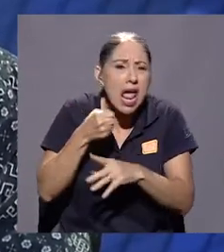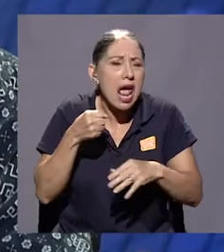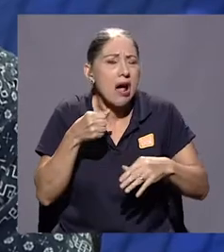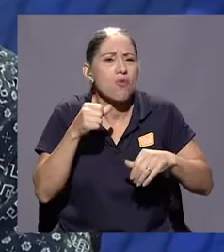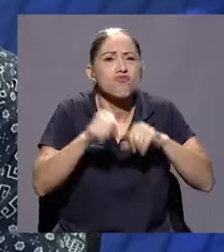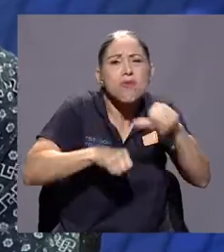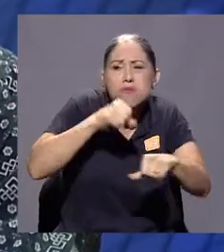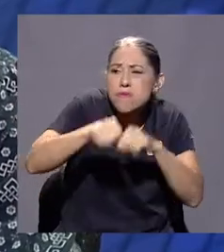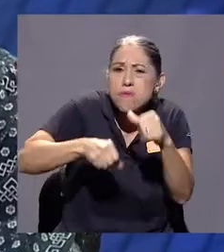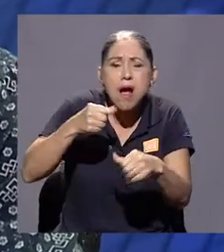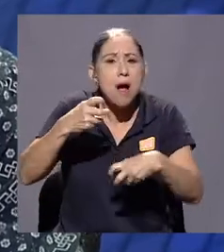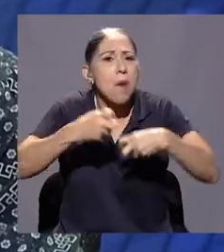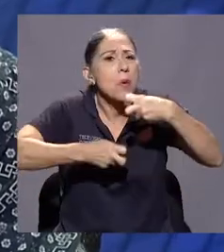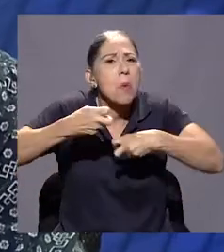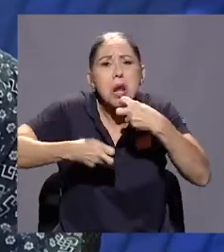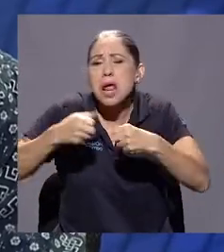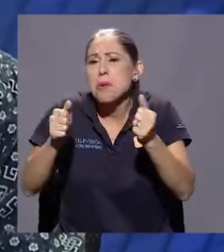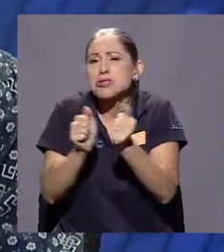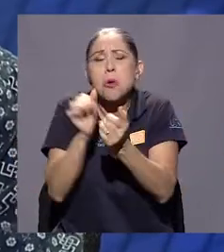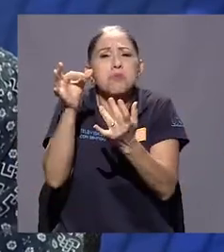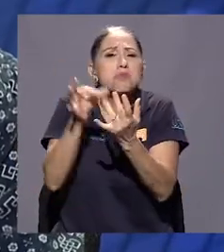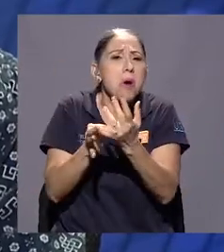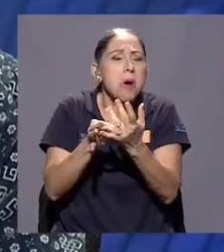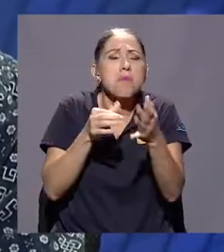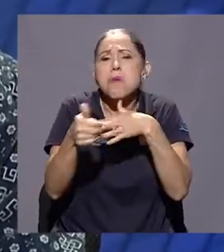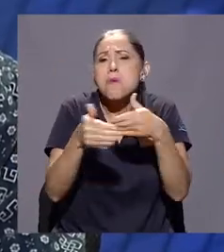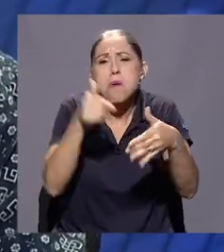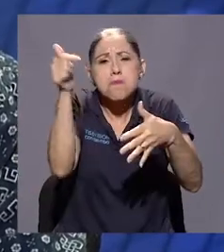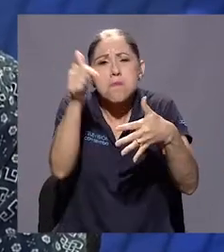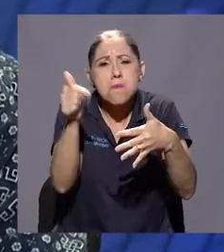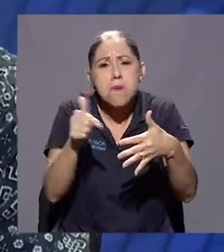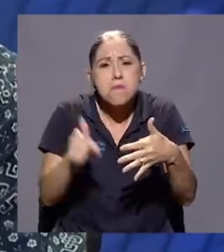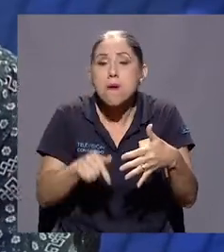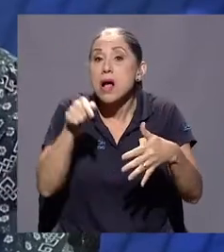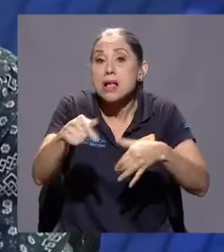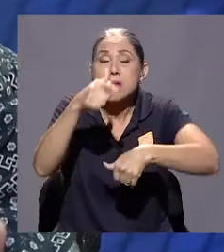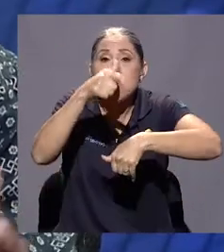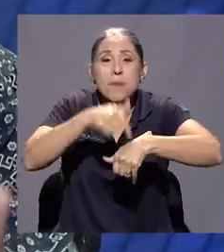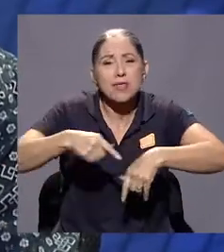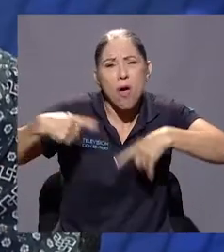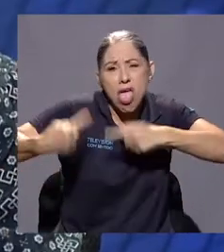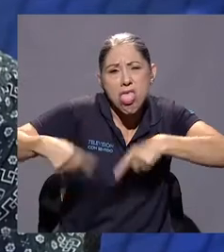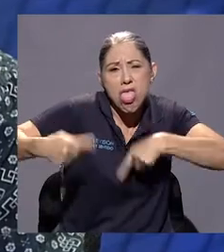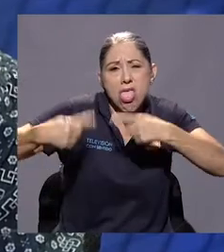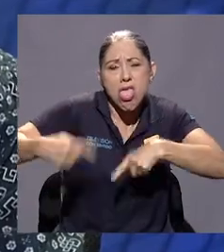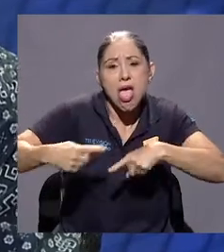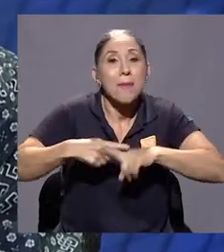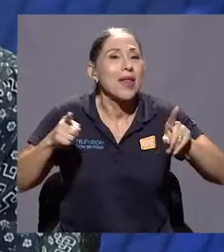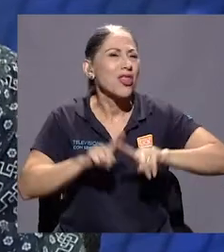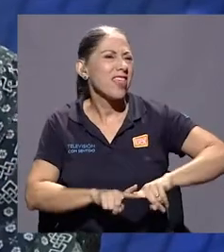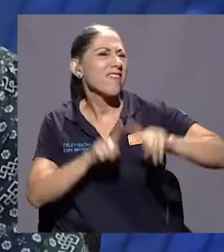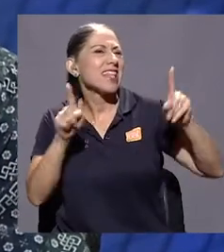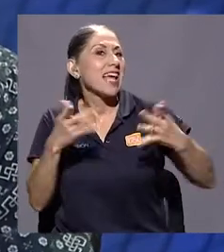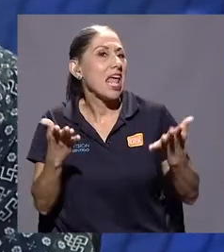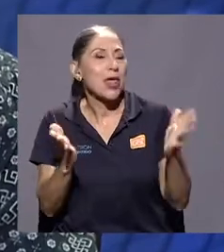con la esposa, problemas de lo que sea, pero en ese momento estamos peleando. La diferencia es que no tenemos un par de guantes.